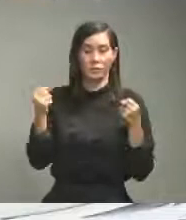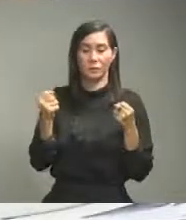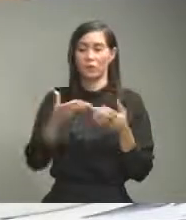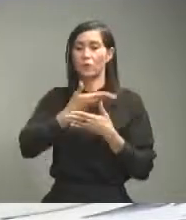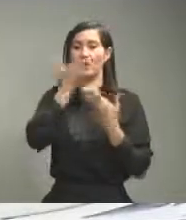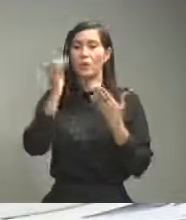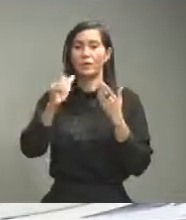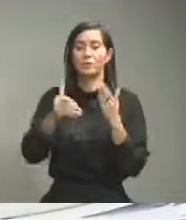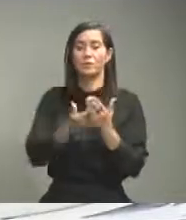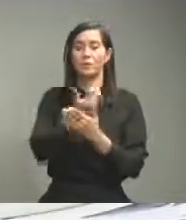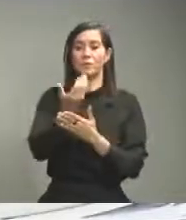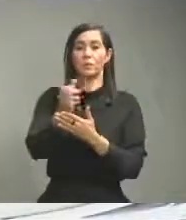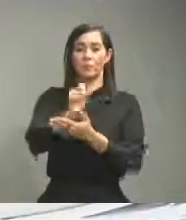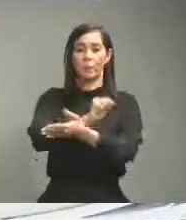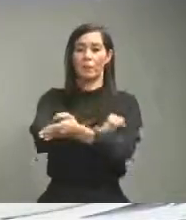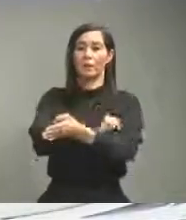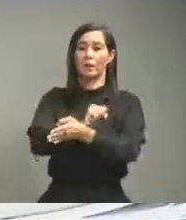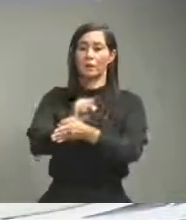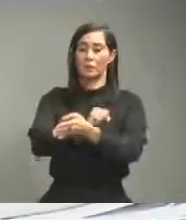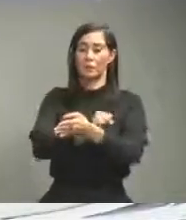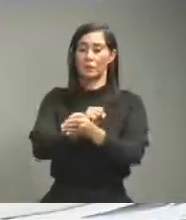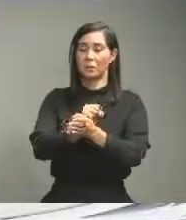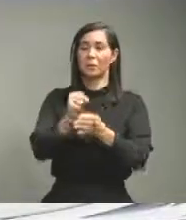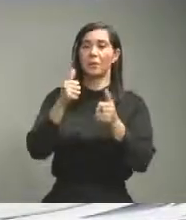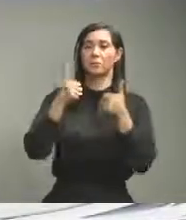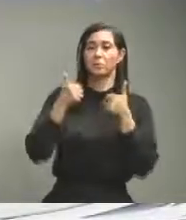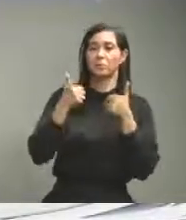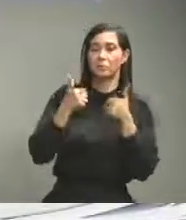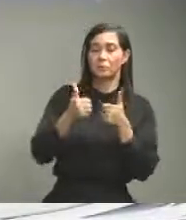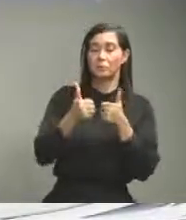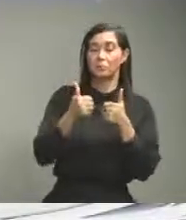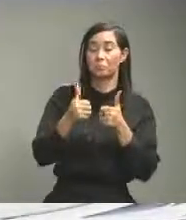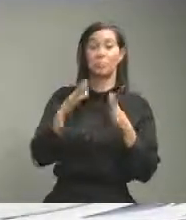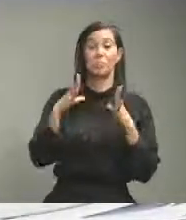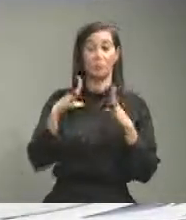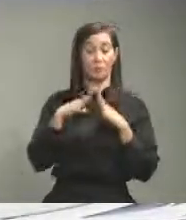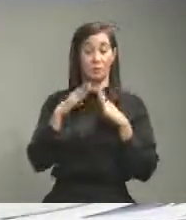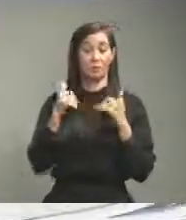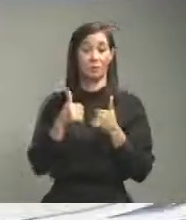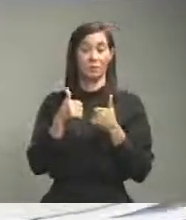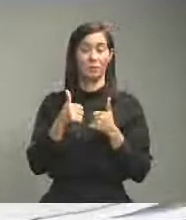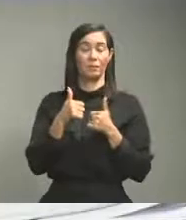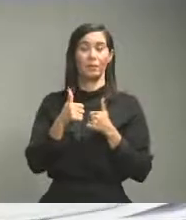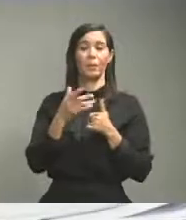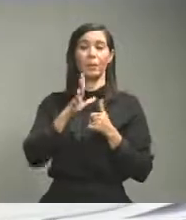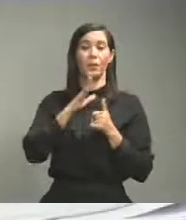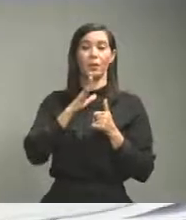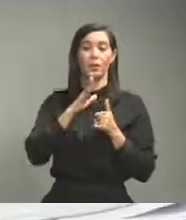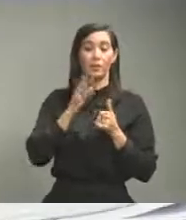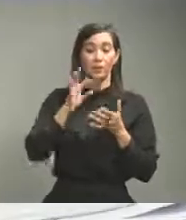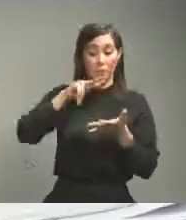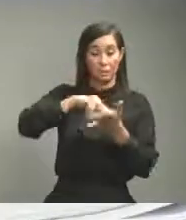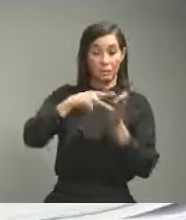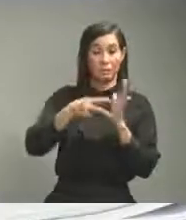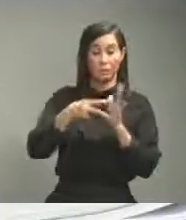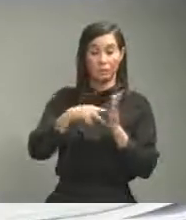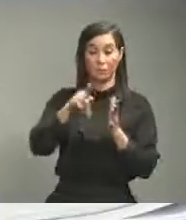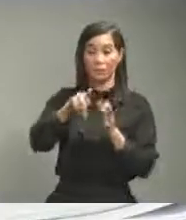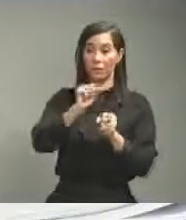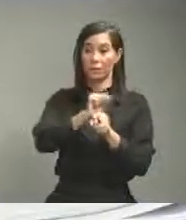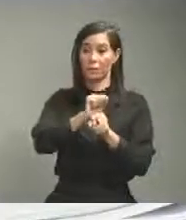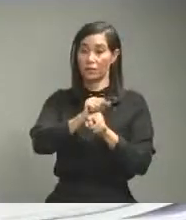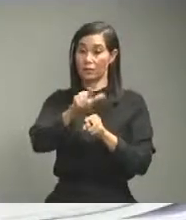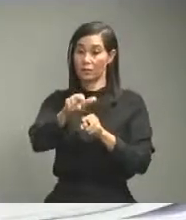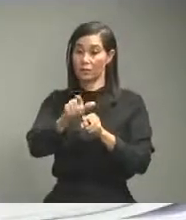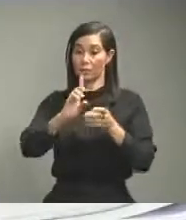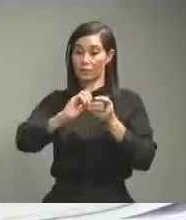casos Samaná va avanzando progresivamente bien lo que habla muy bien de las operaciones